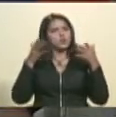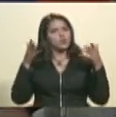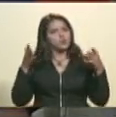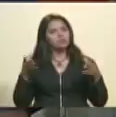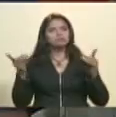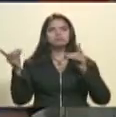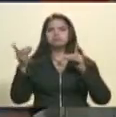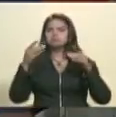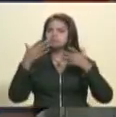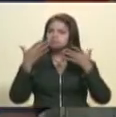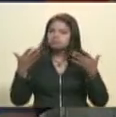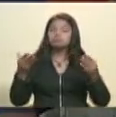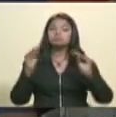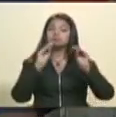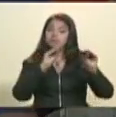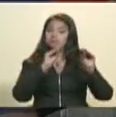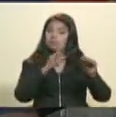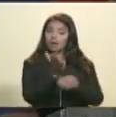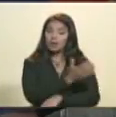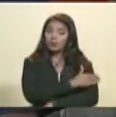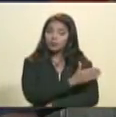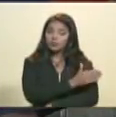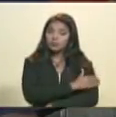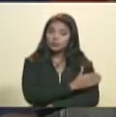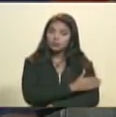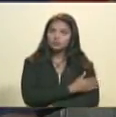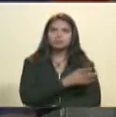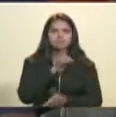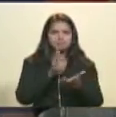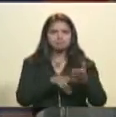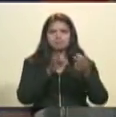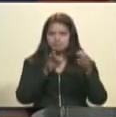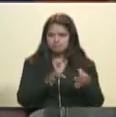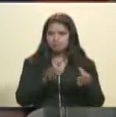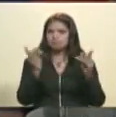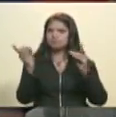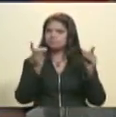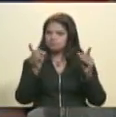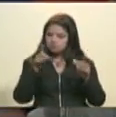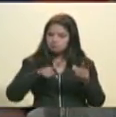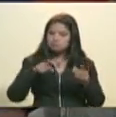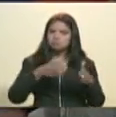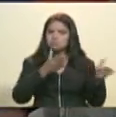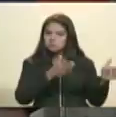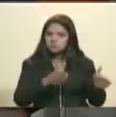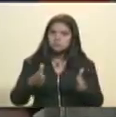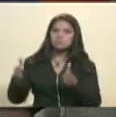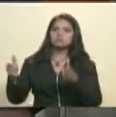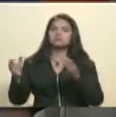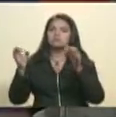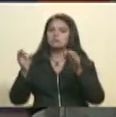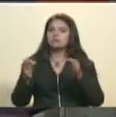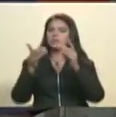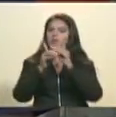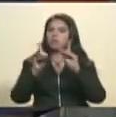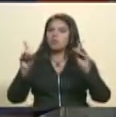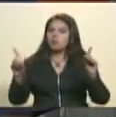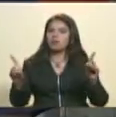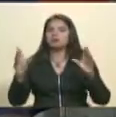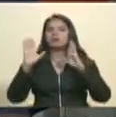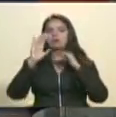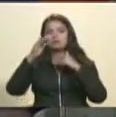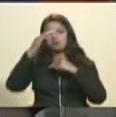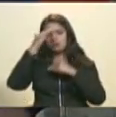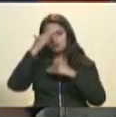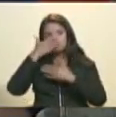y dio a la oposición política las garantías suficientes y necesarias para que de forma democrática atendieran